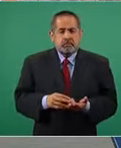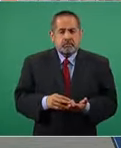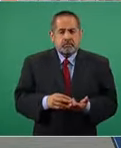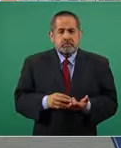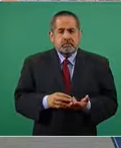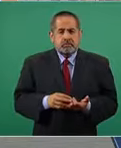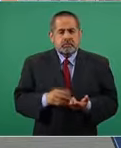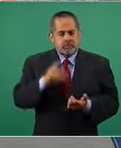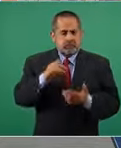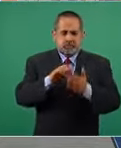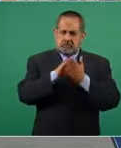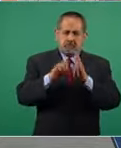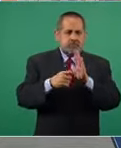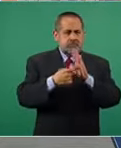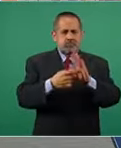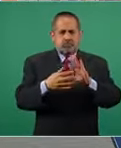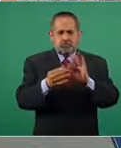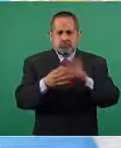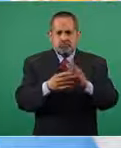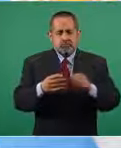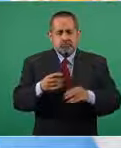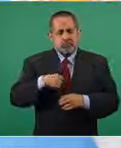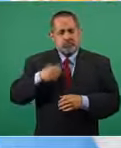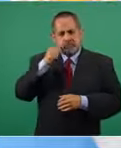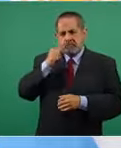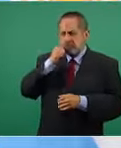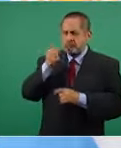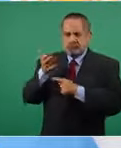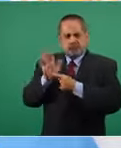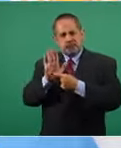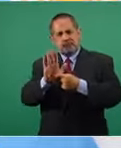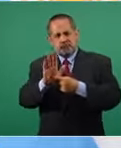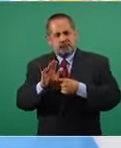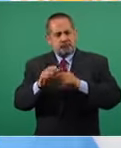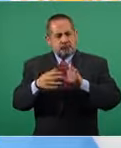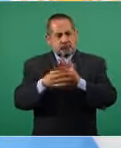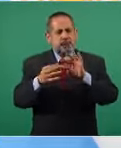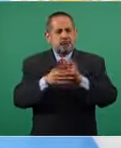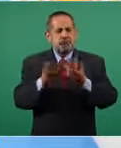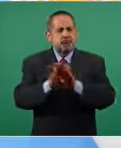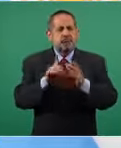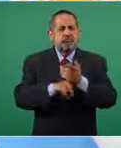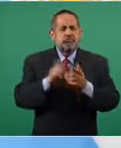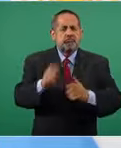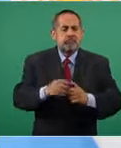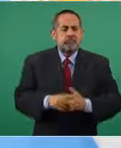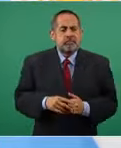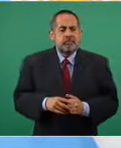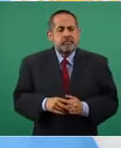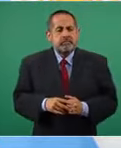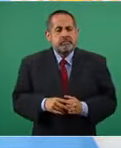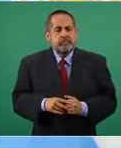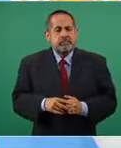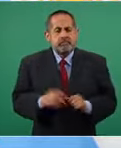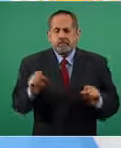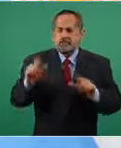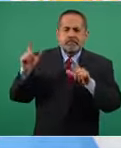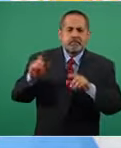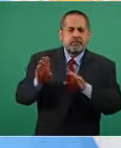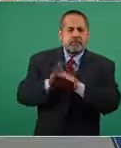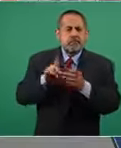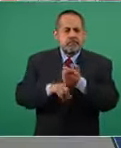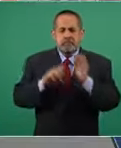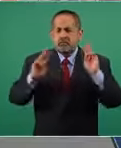ilustrativo y aquí acostumbramos hacerlo el que veamos cómo está la